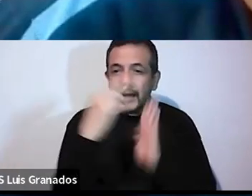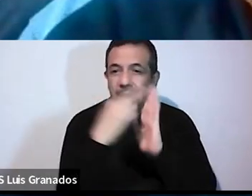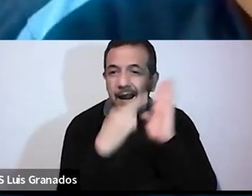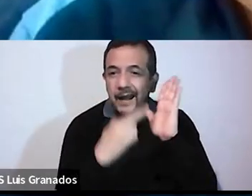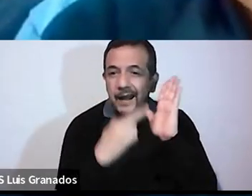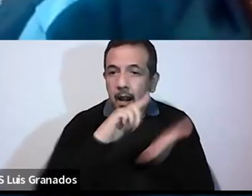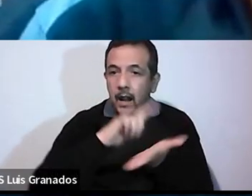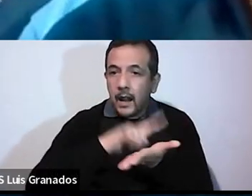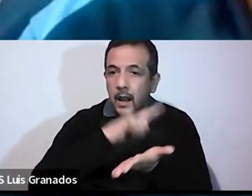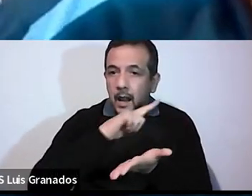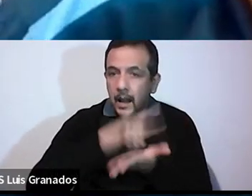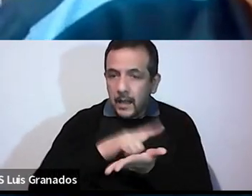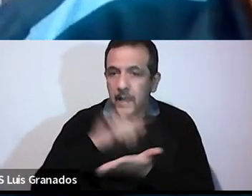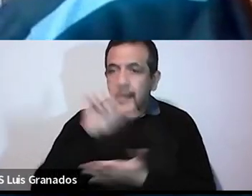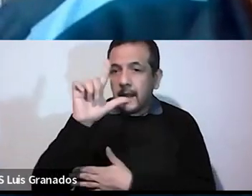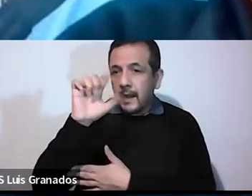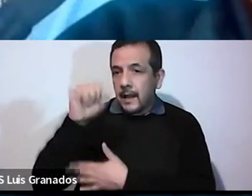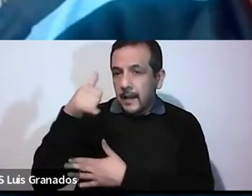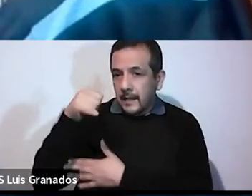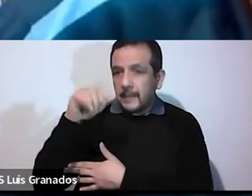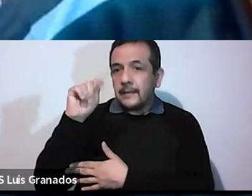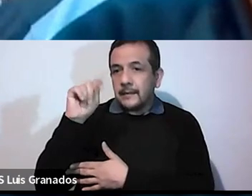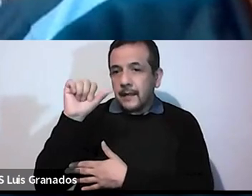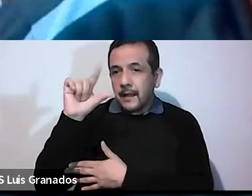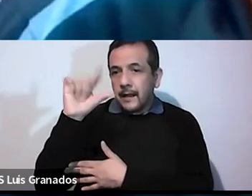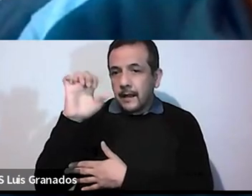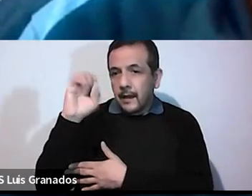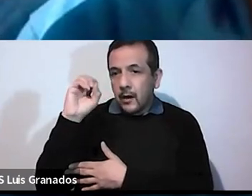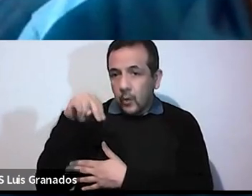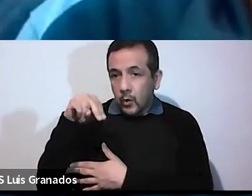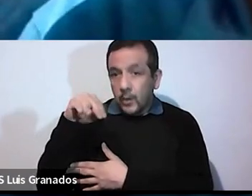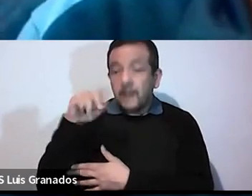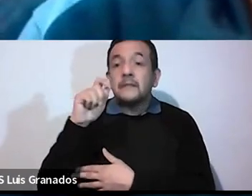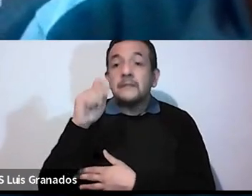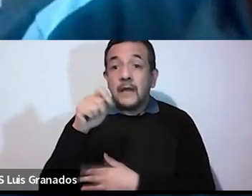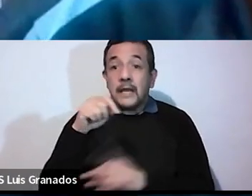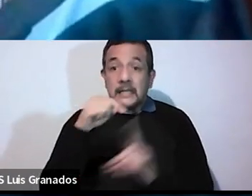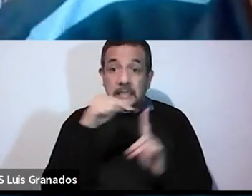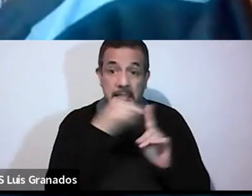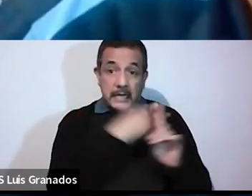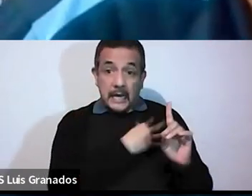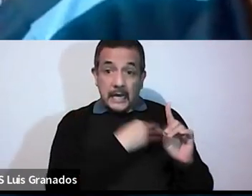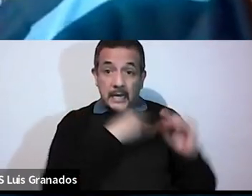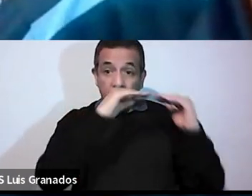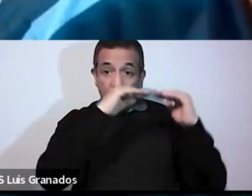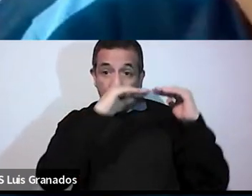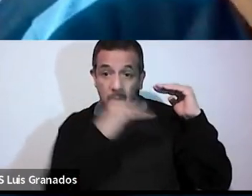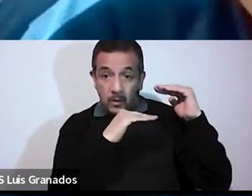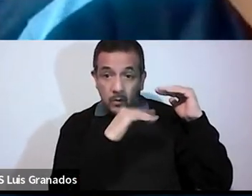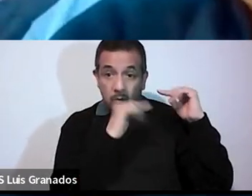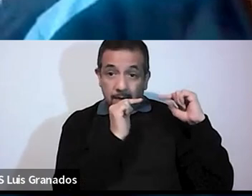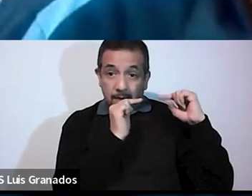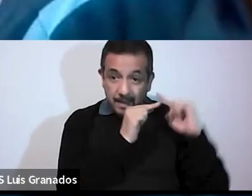las transgresiones como la suya, la de ese hijo menor, pues, a se castigaban severamente, ¿verdad?, con un castigo